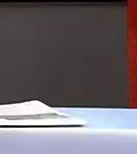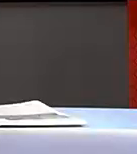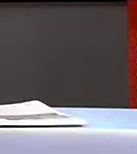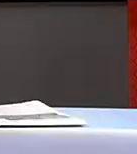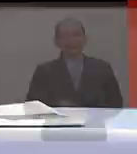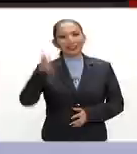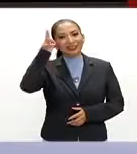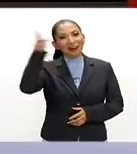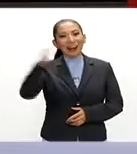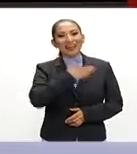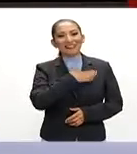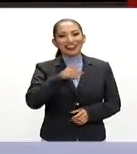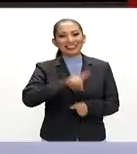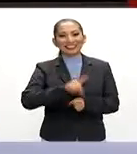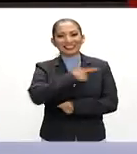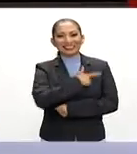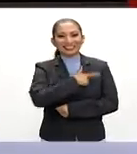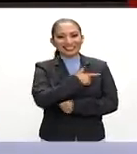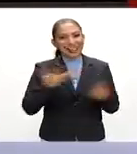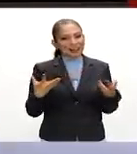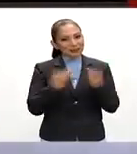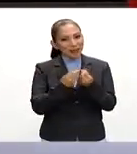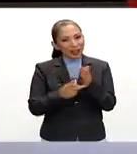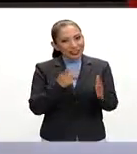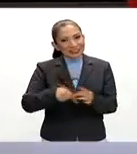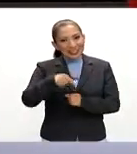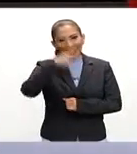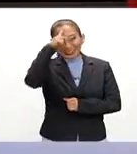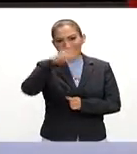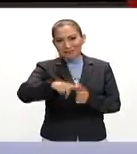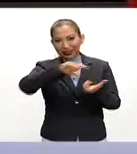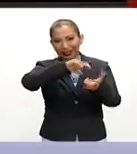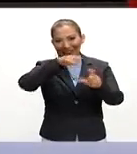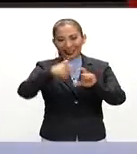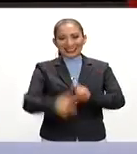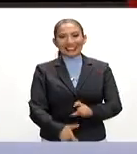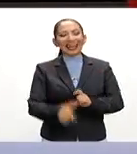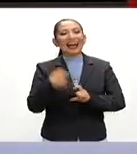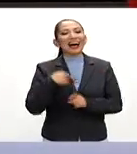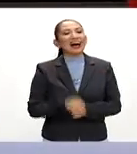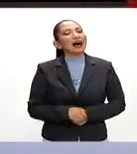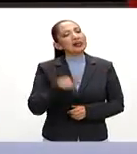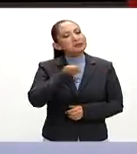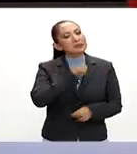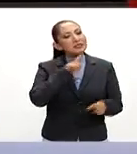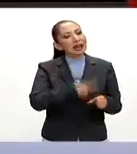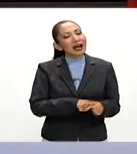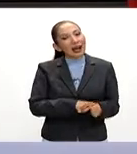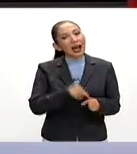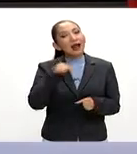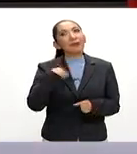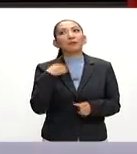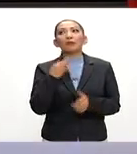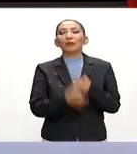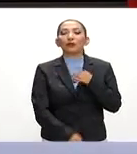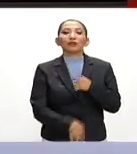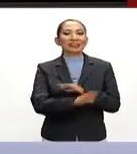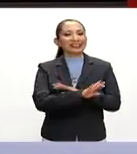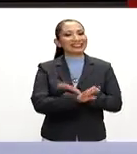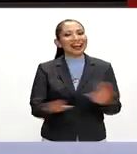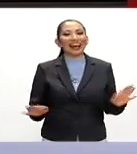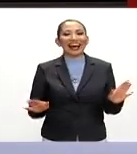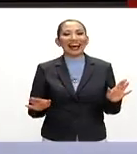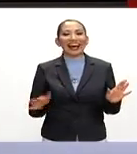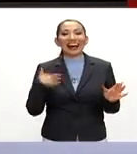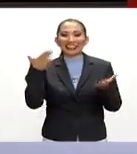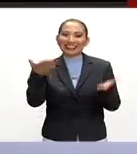¿Qué tal? Muy buenos días. Qué gusto que nos acompañe en una edición más de México al día, especialmente que por fin ya